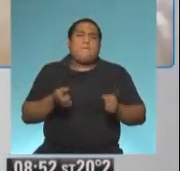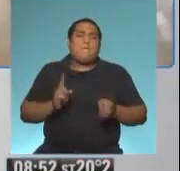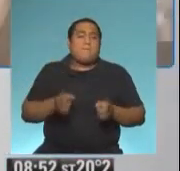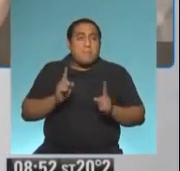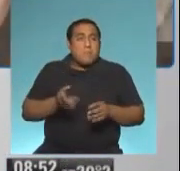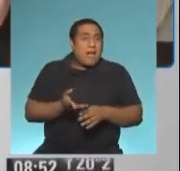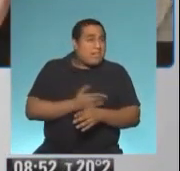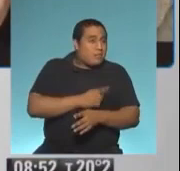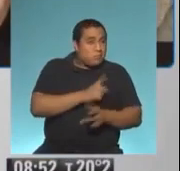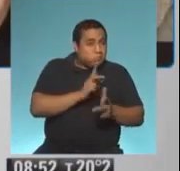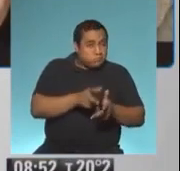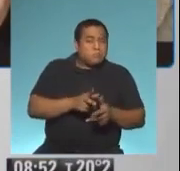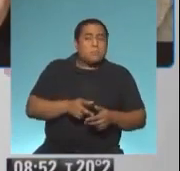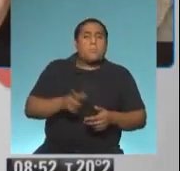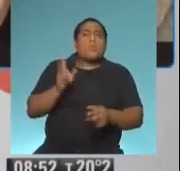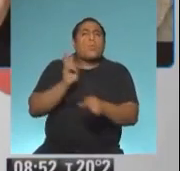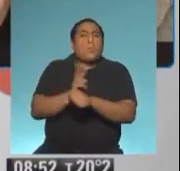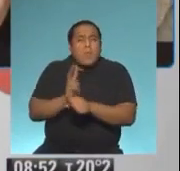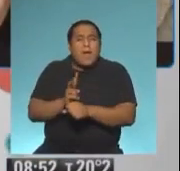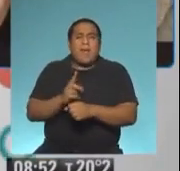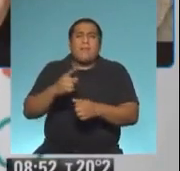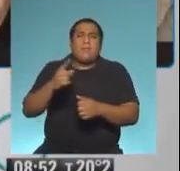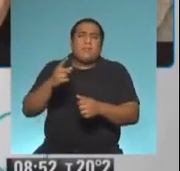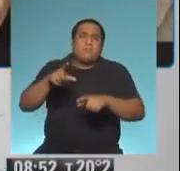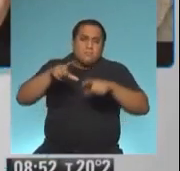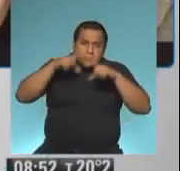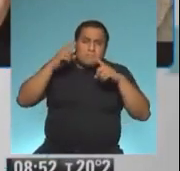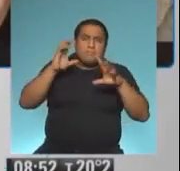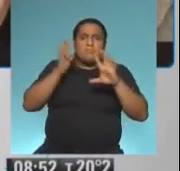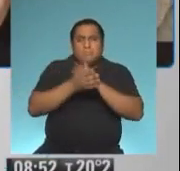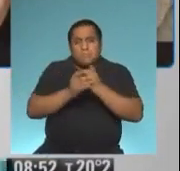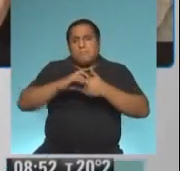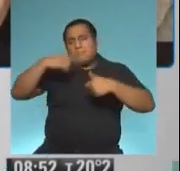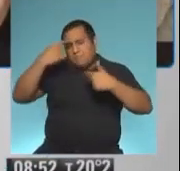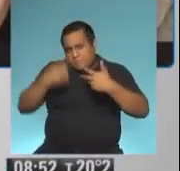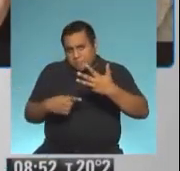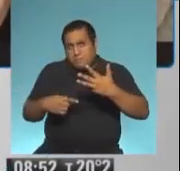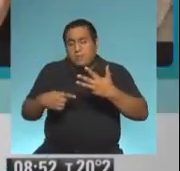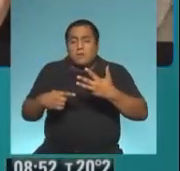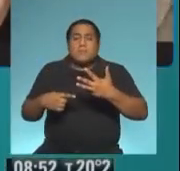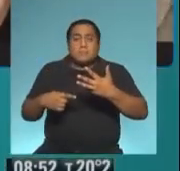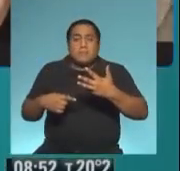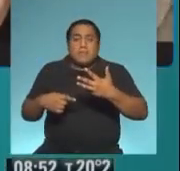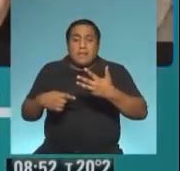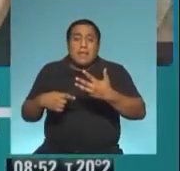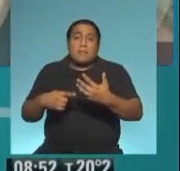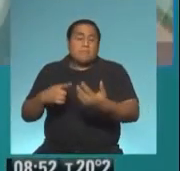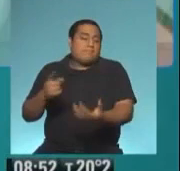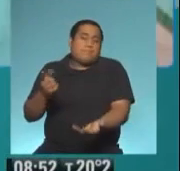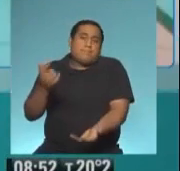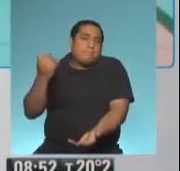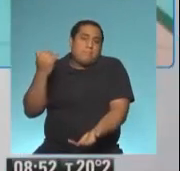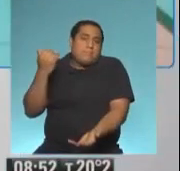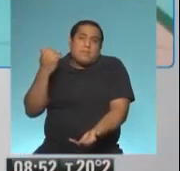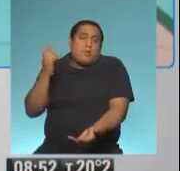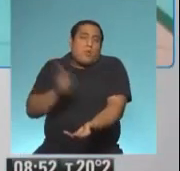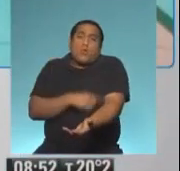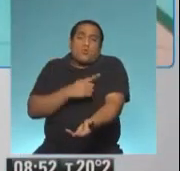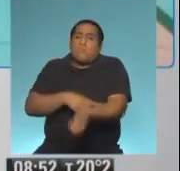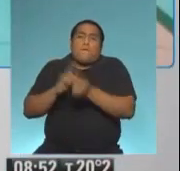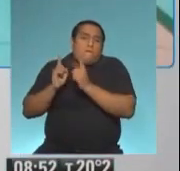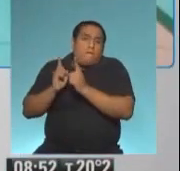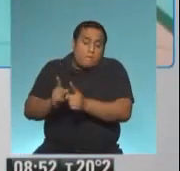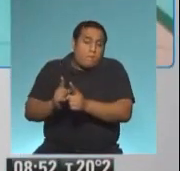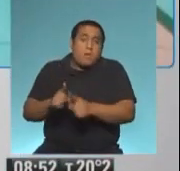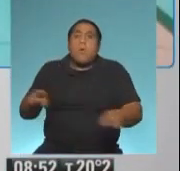hablabas hace un ratito de los cuidados y del barbijo y tantas otras herramientas que van a acompañarnos